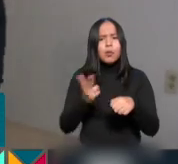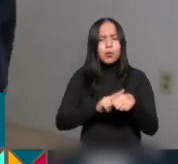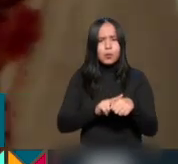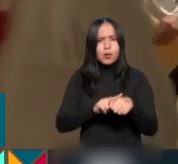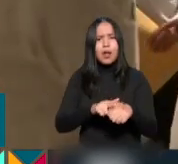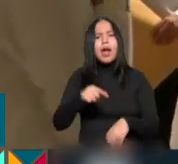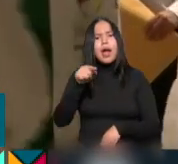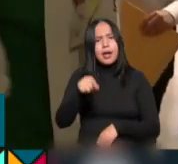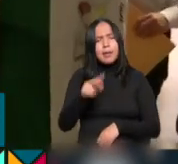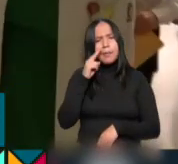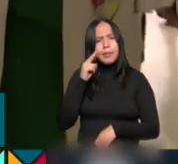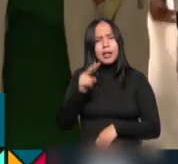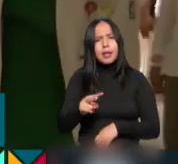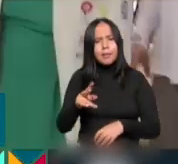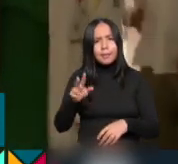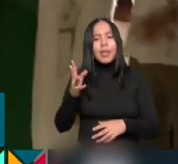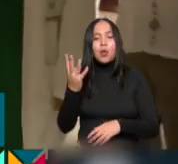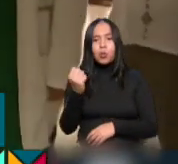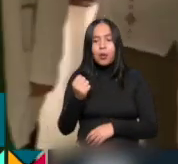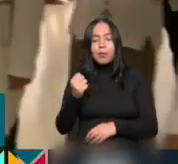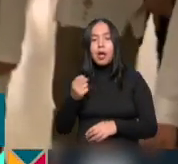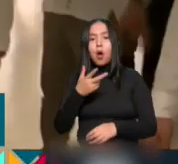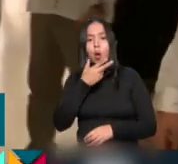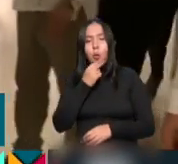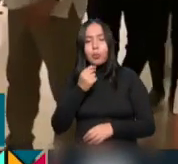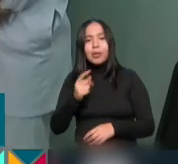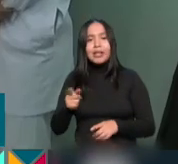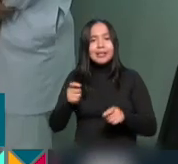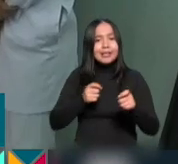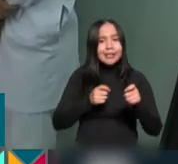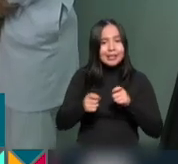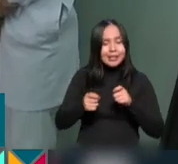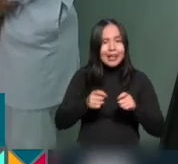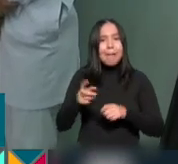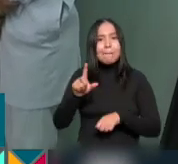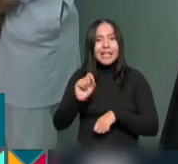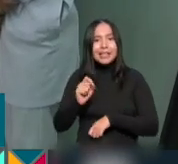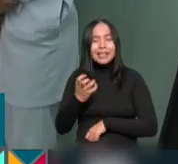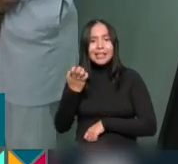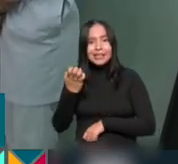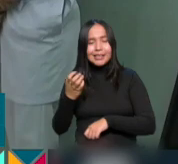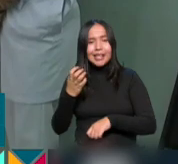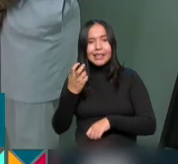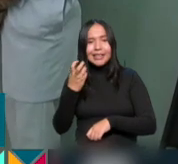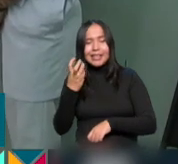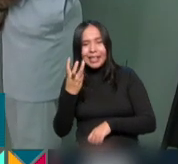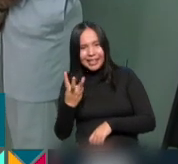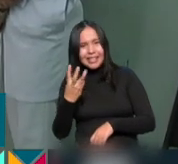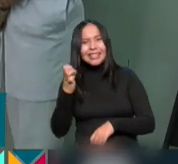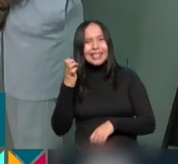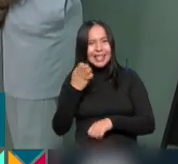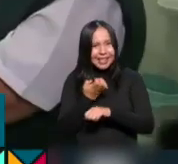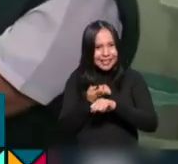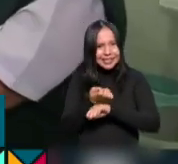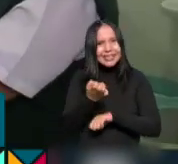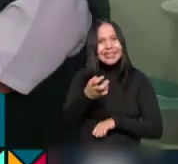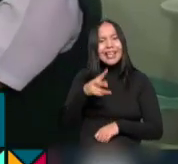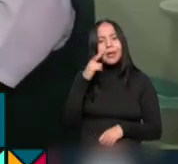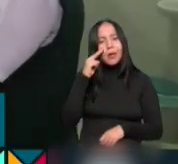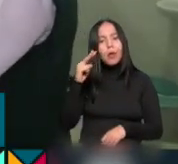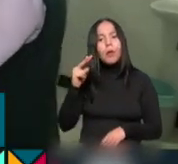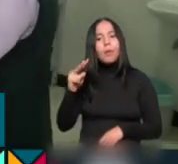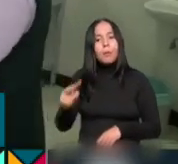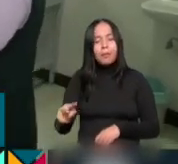En esta ocasión, vía remota, nueve gobernadores y gobernadoras de los 23 estados que ya están adheridos al INSSBINESTAR, pusieron en marcha nuevas